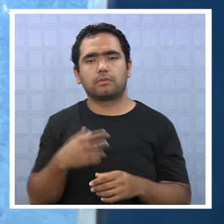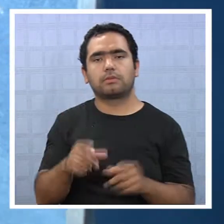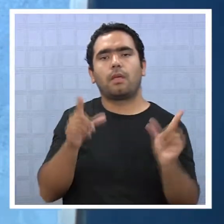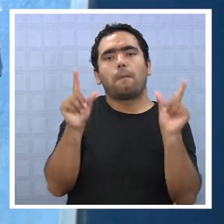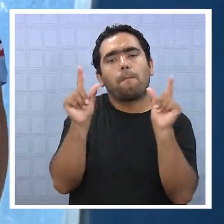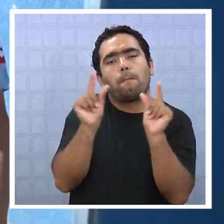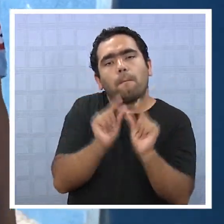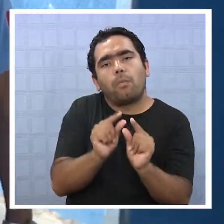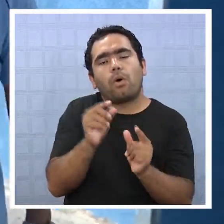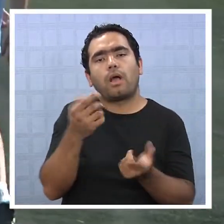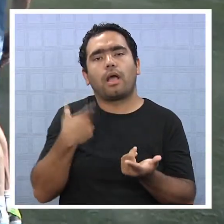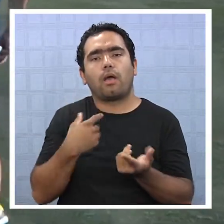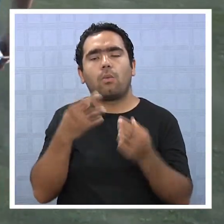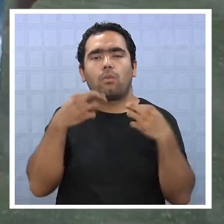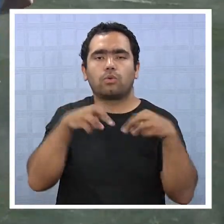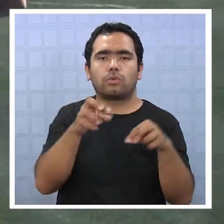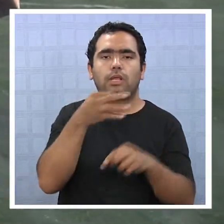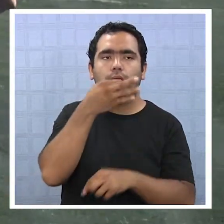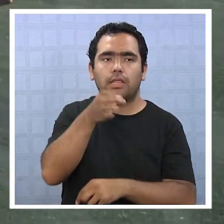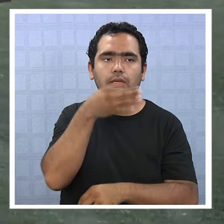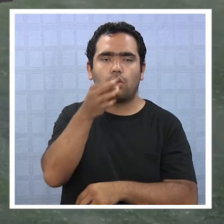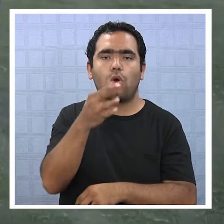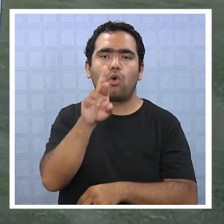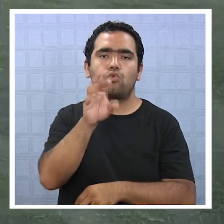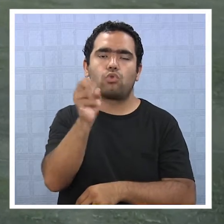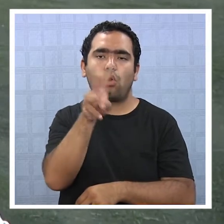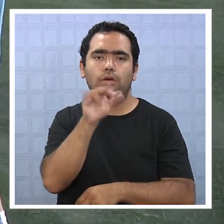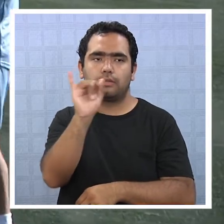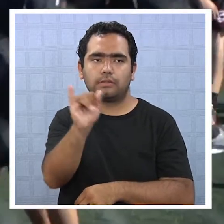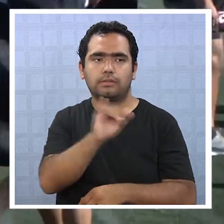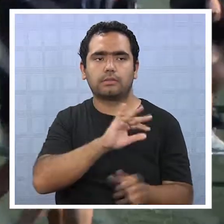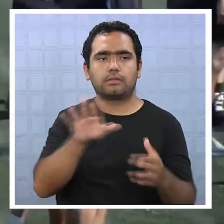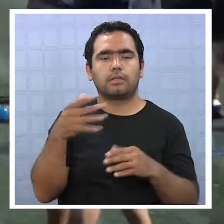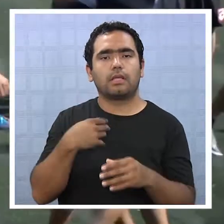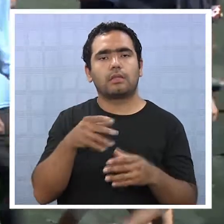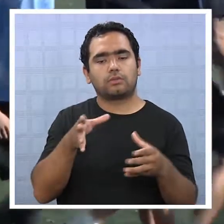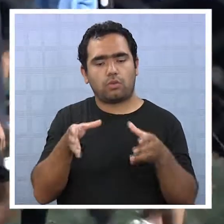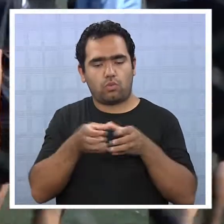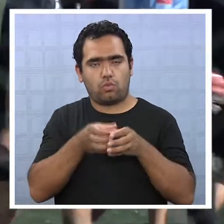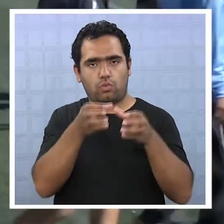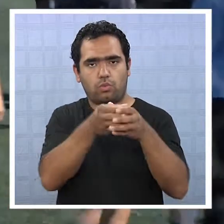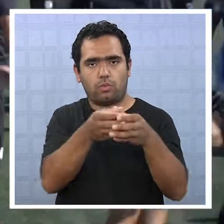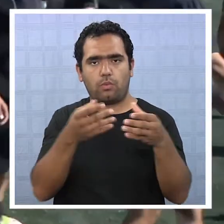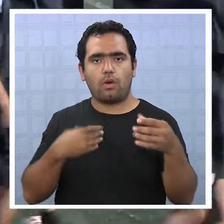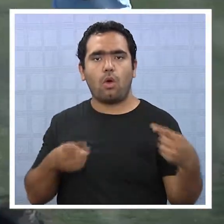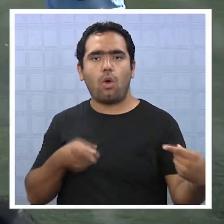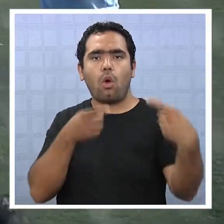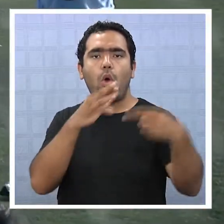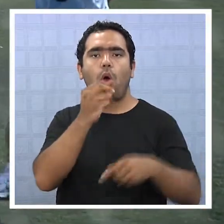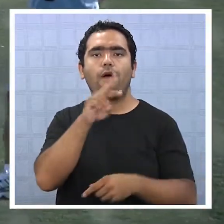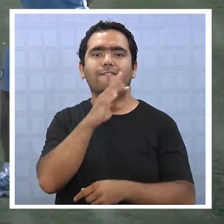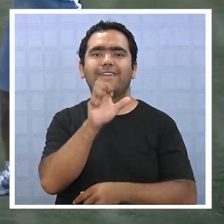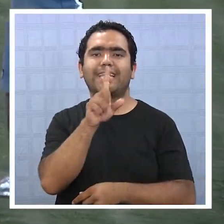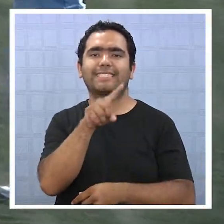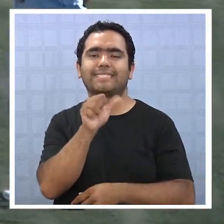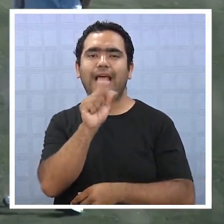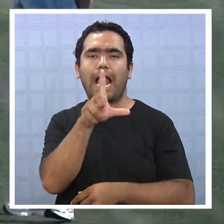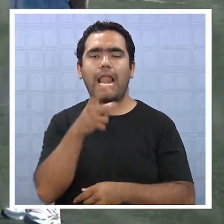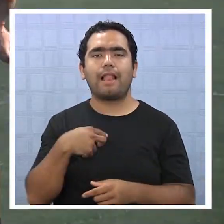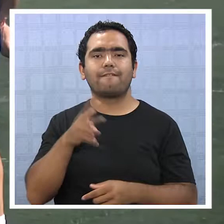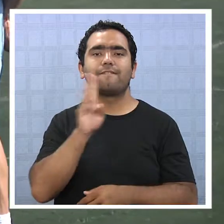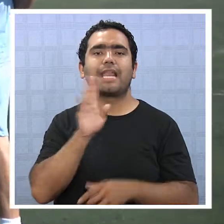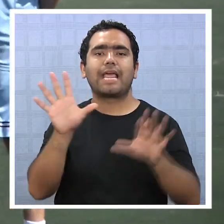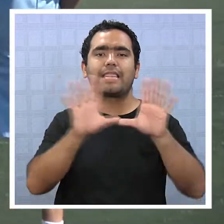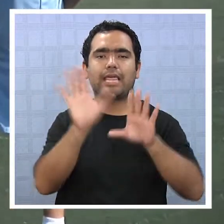Mínimas posibilidades de traer a De la Fuente fue lo expresado por Rossi, quien por ahora piensa en el duelo que jugará el sedediente Cobresal, pactado para este viernes 10 de